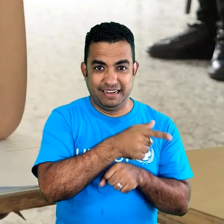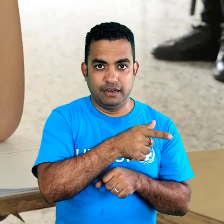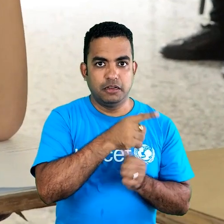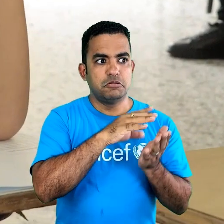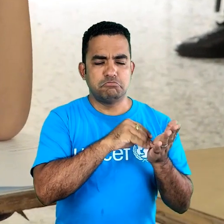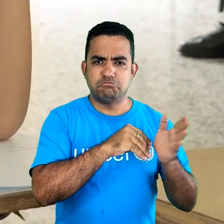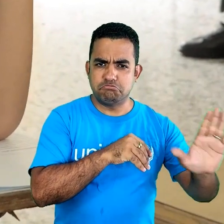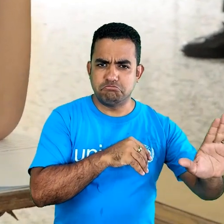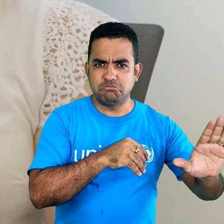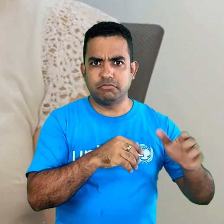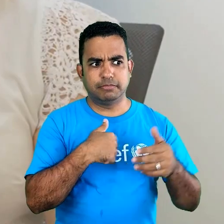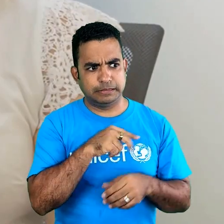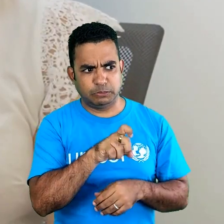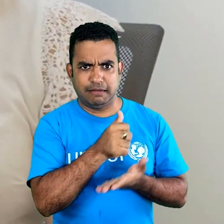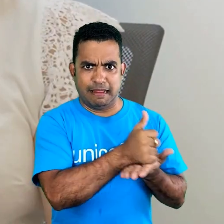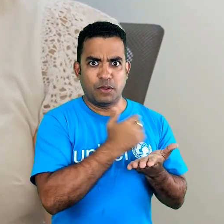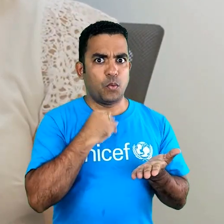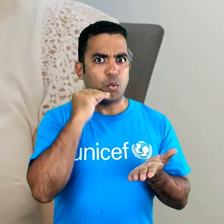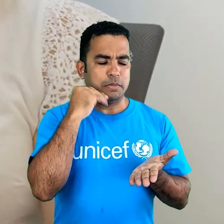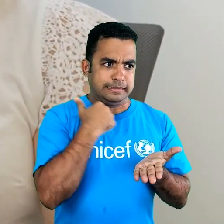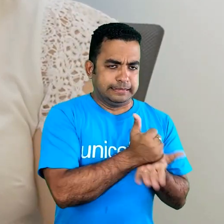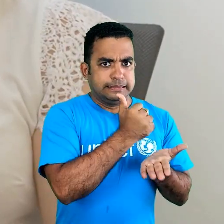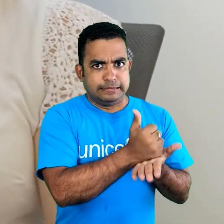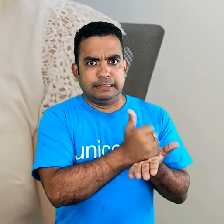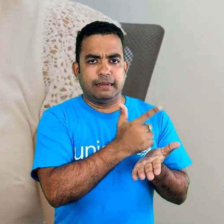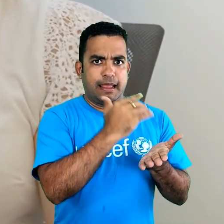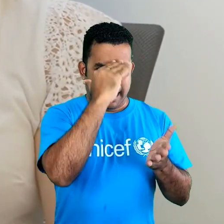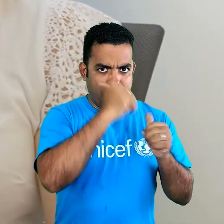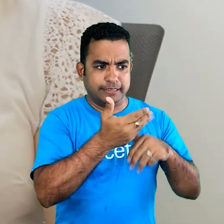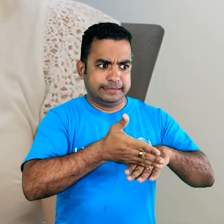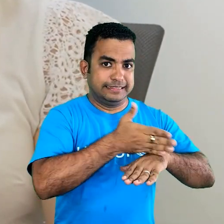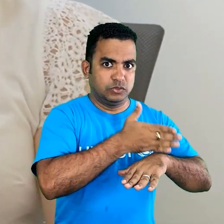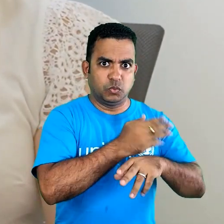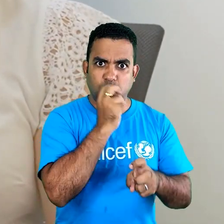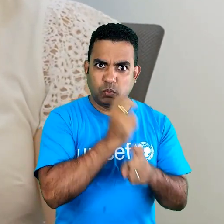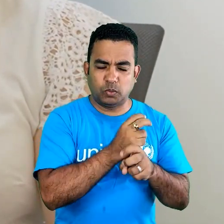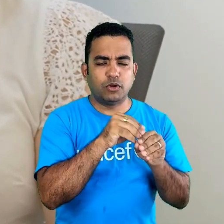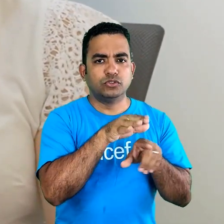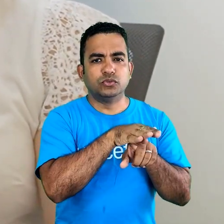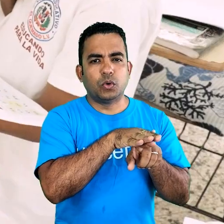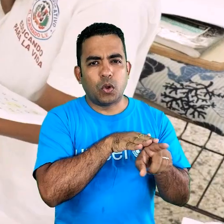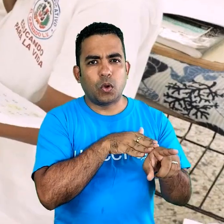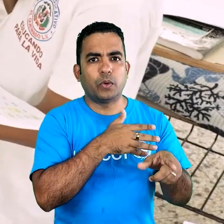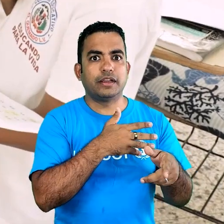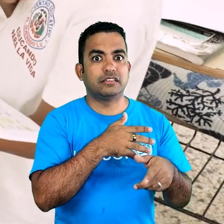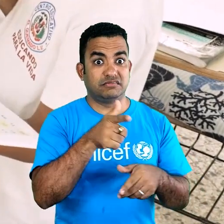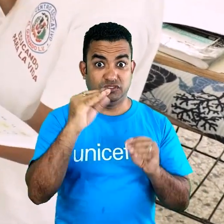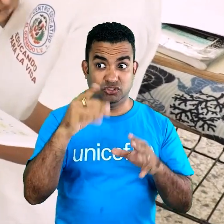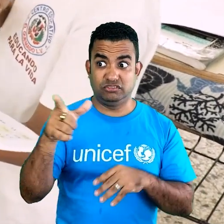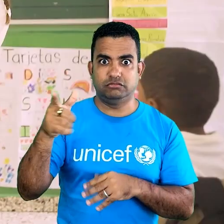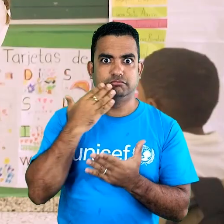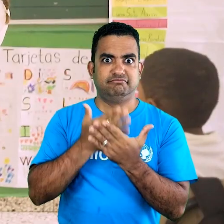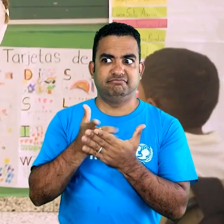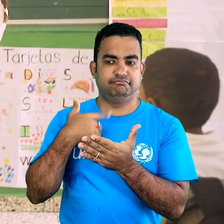que aprendió de otro modo que incluso teníamos que ayudarla más en la casa para poder aprender porque era un poquito más lento.